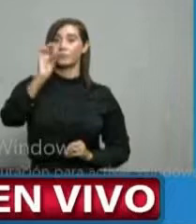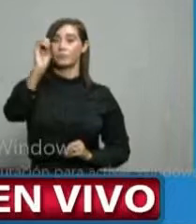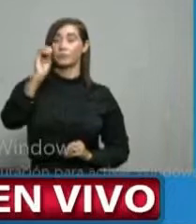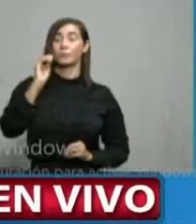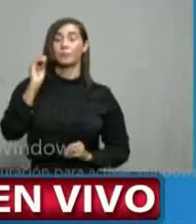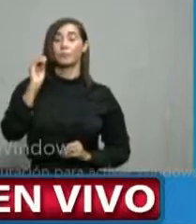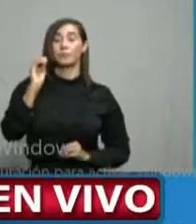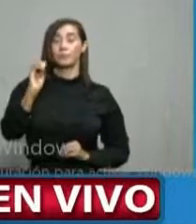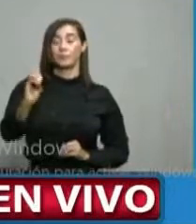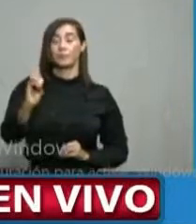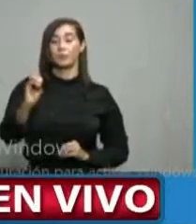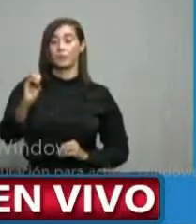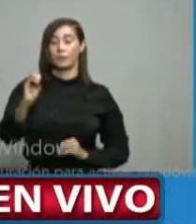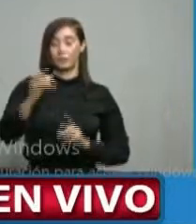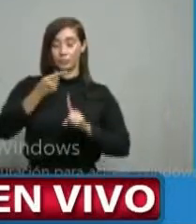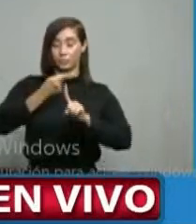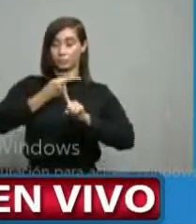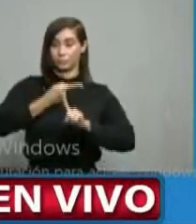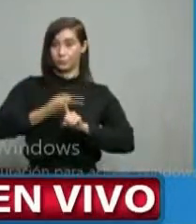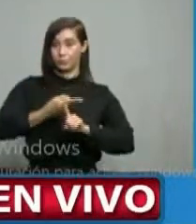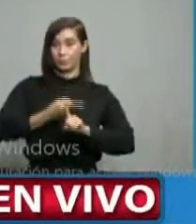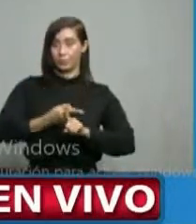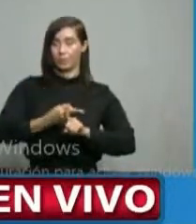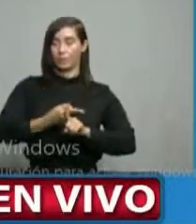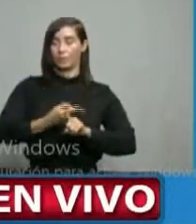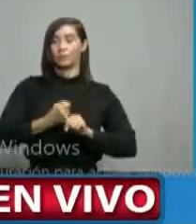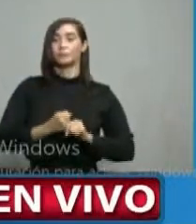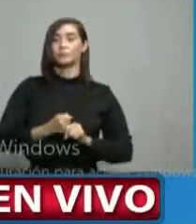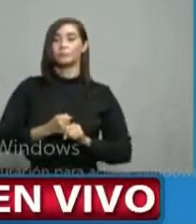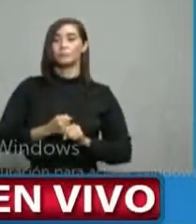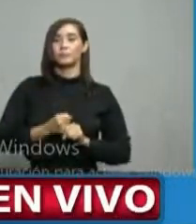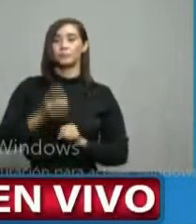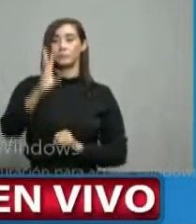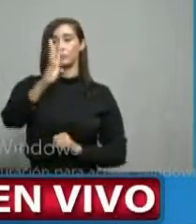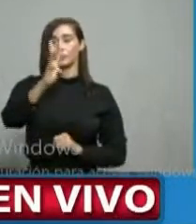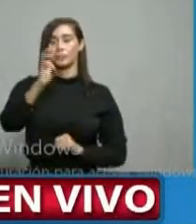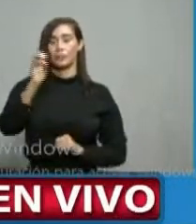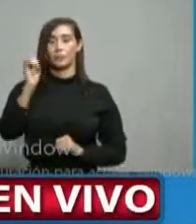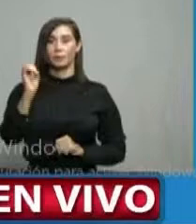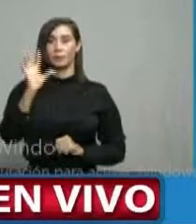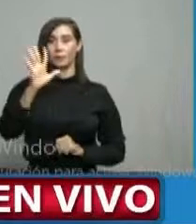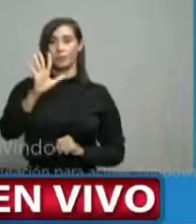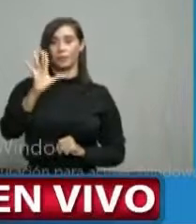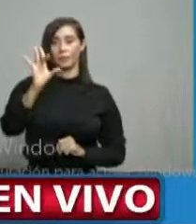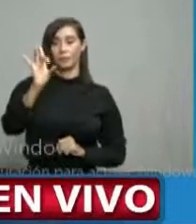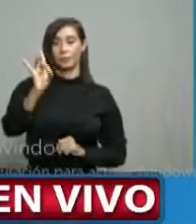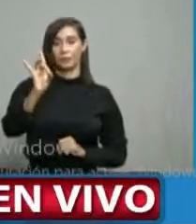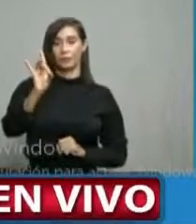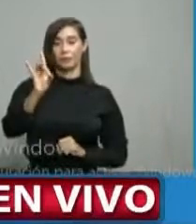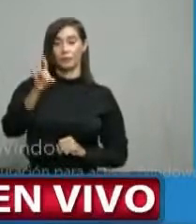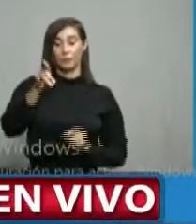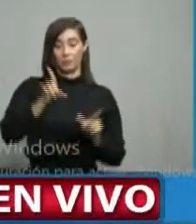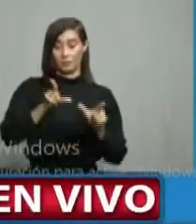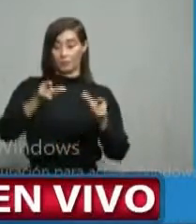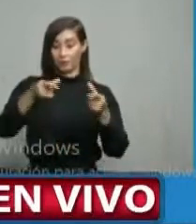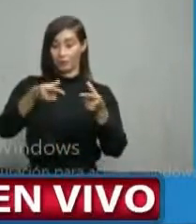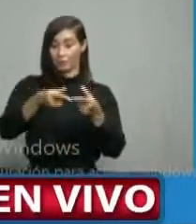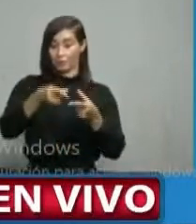% la tasa de positividad, 658 de los